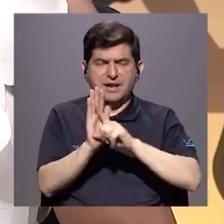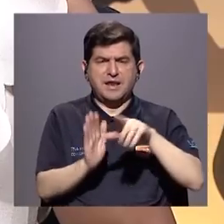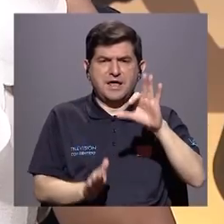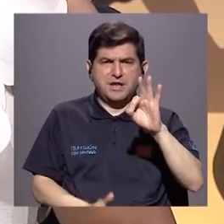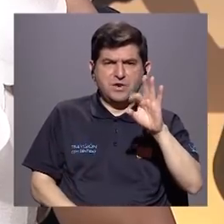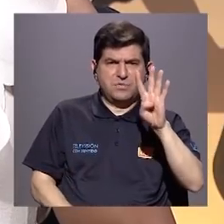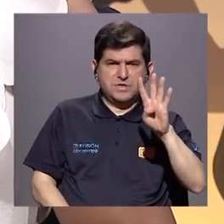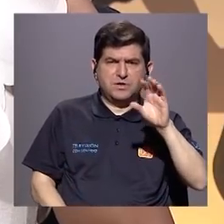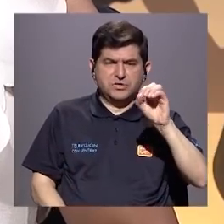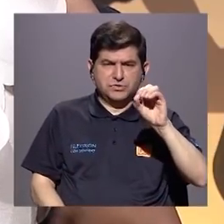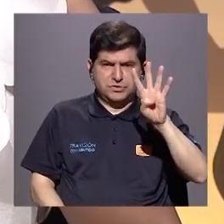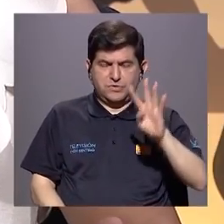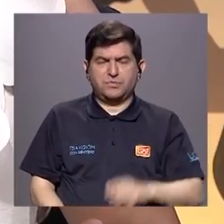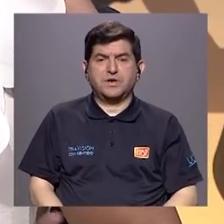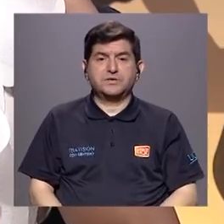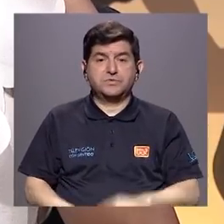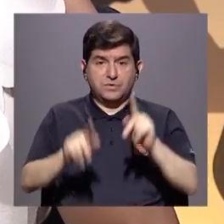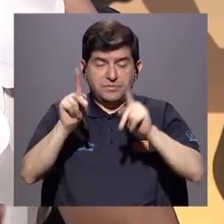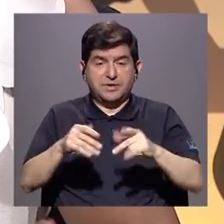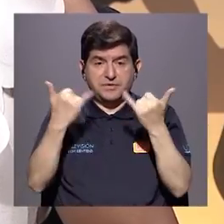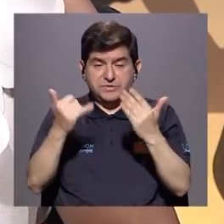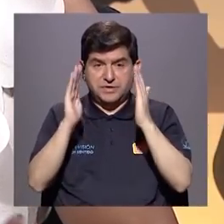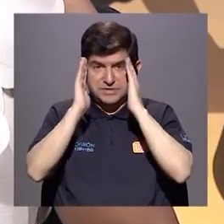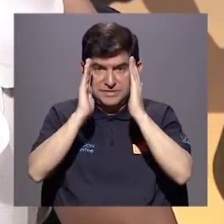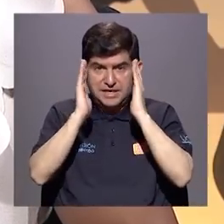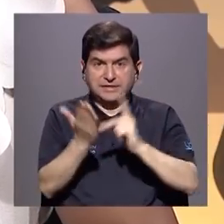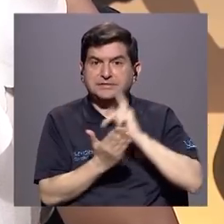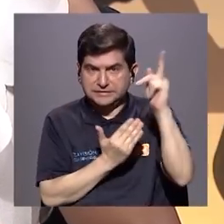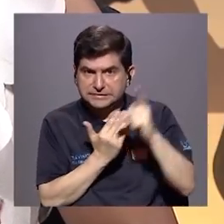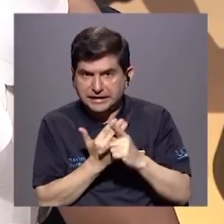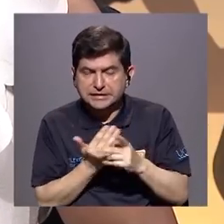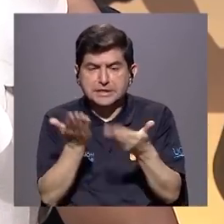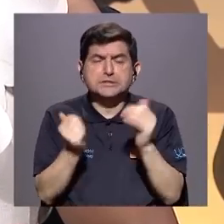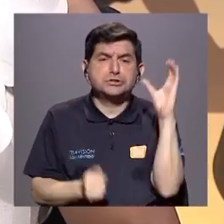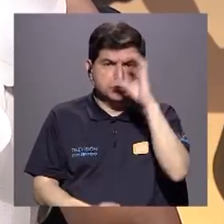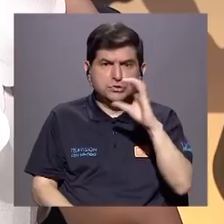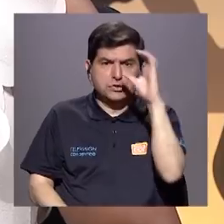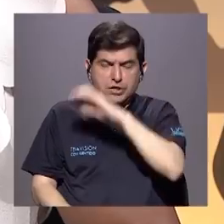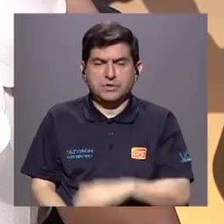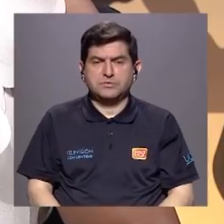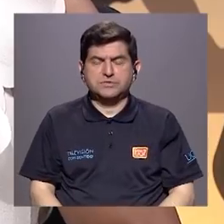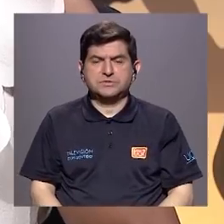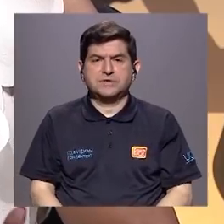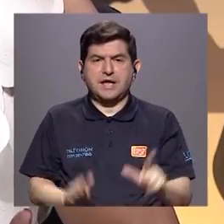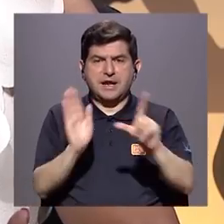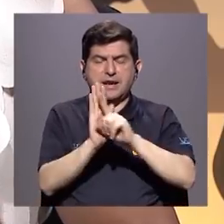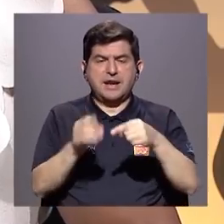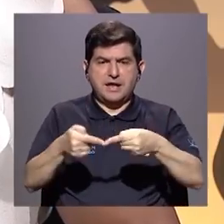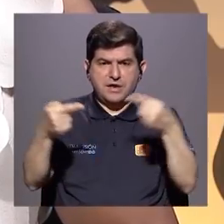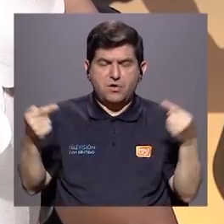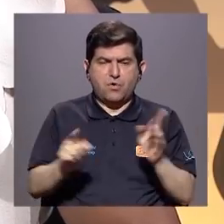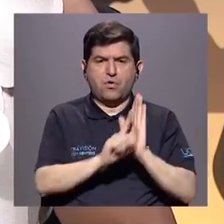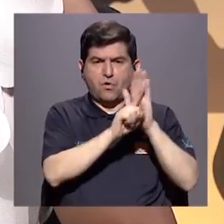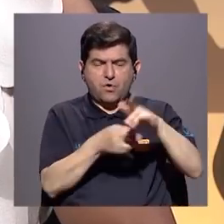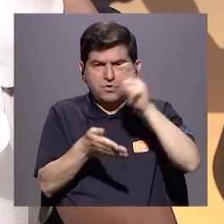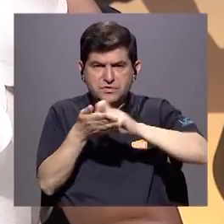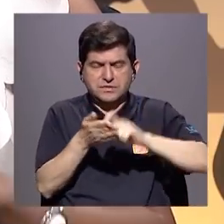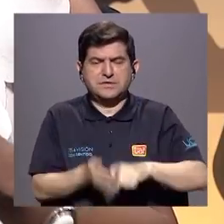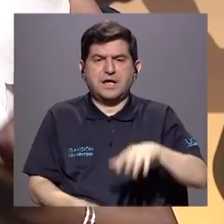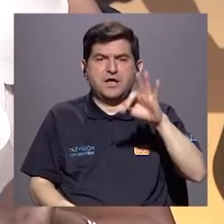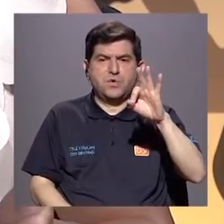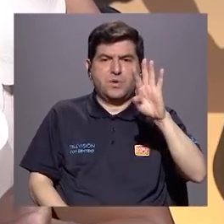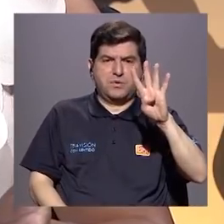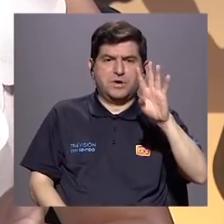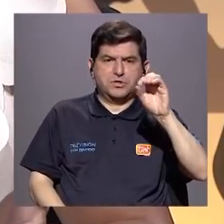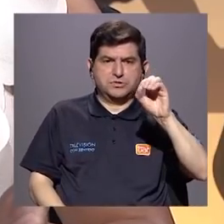9404 para estas personas que nos están viendo y escuchando, que la quieran buscar, le ponen así, ley anti-bullying 9404,